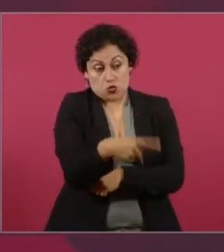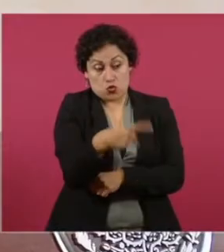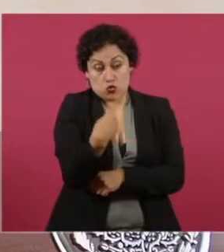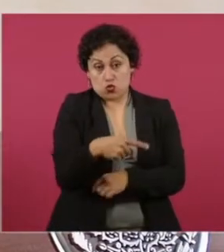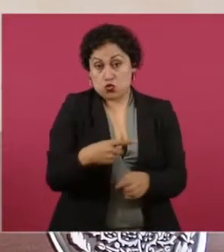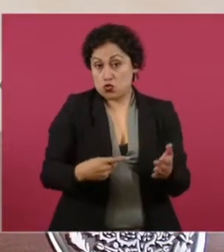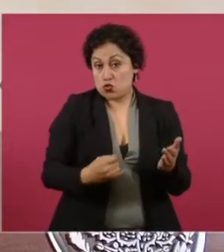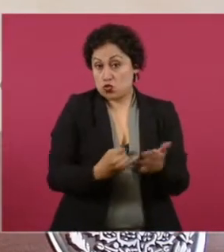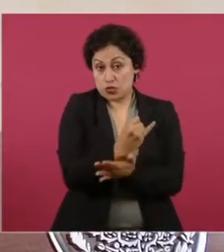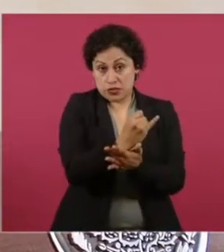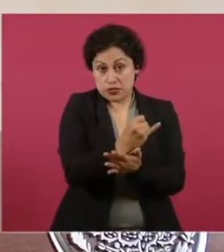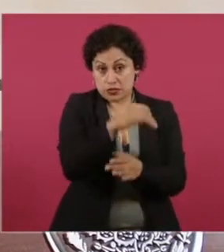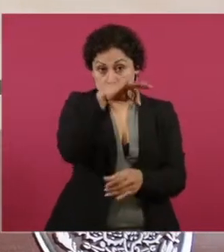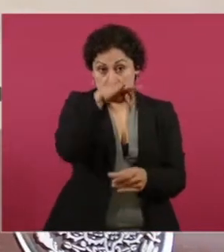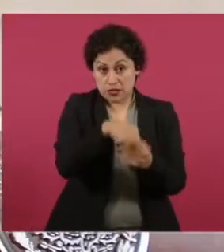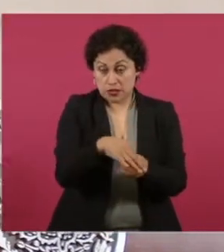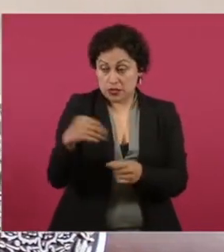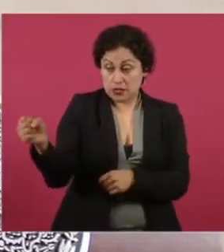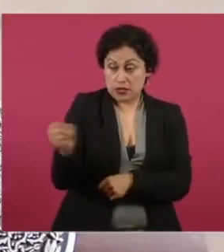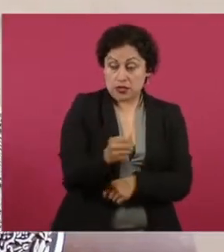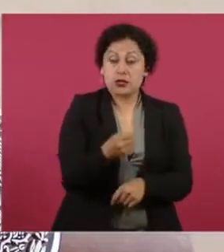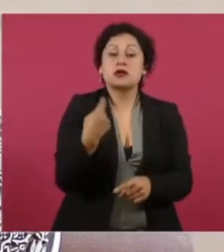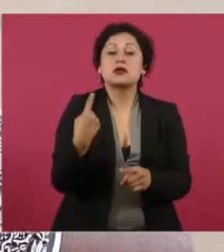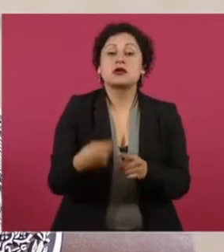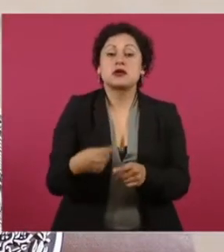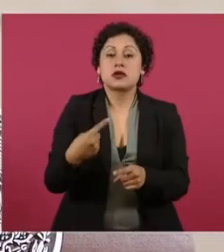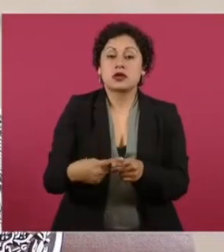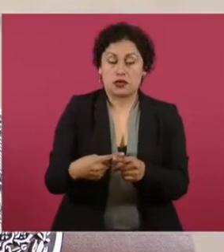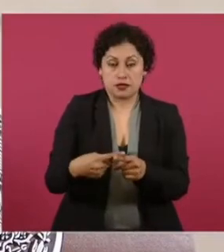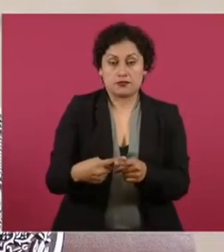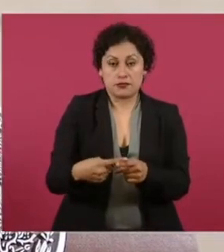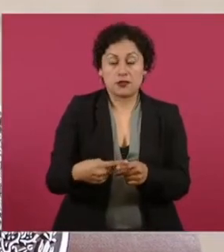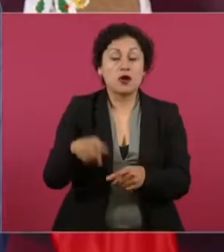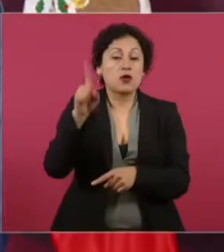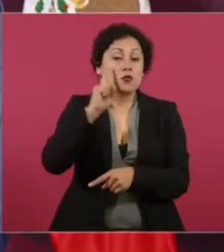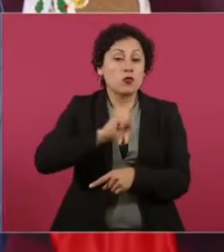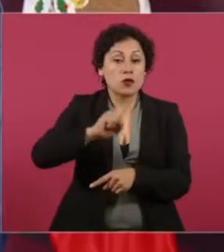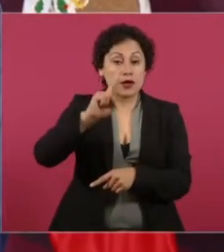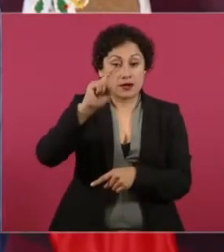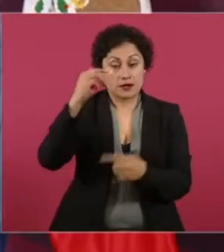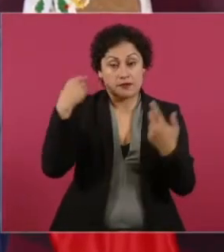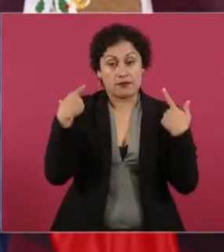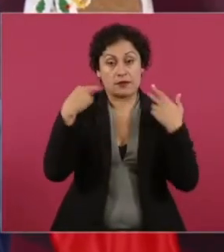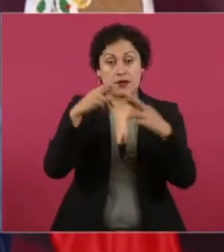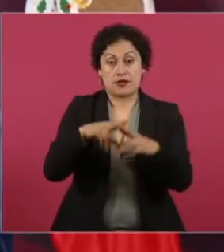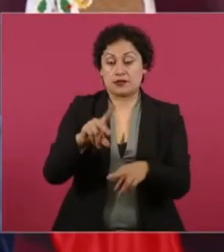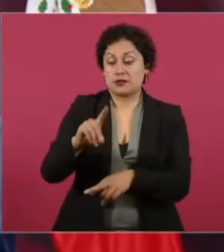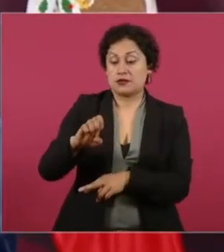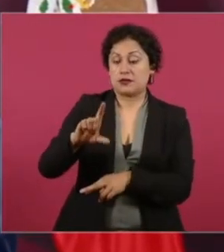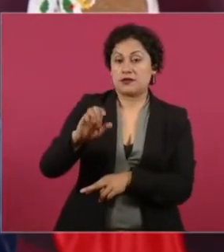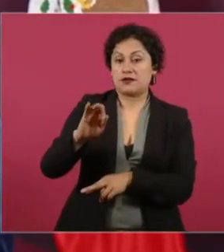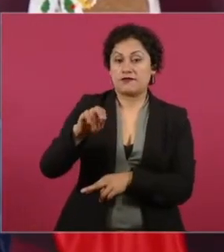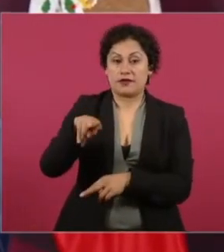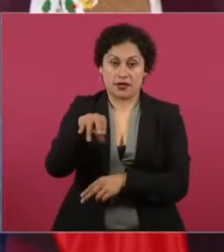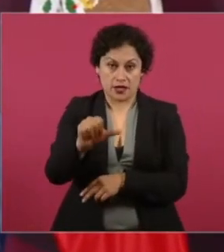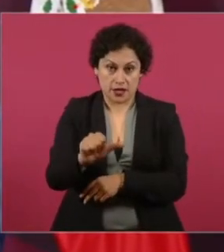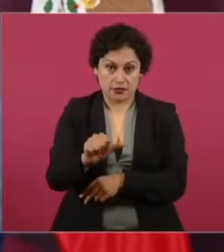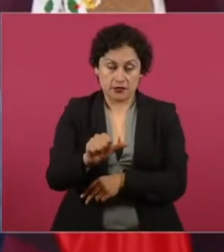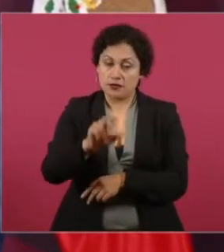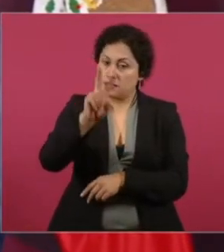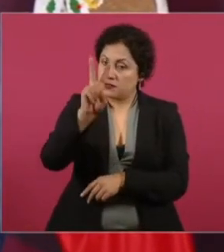por la maestra Delfina González, una mujer excepcional, extraordinaria,